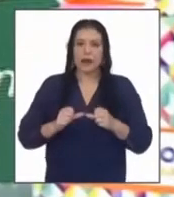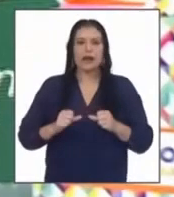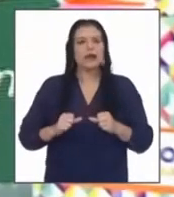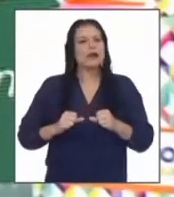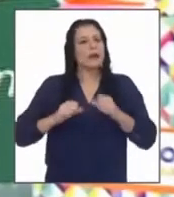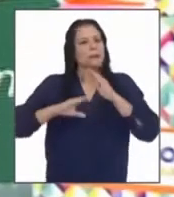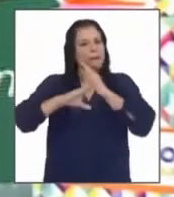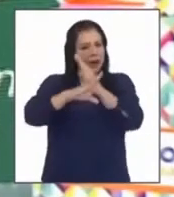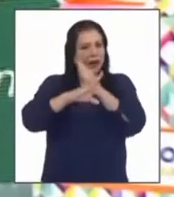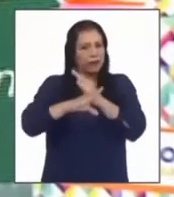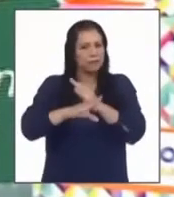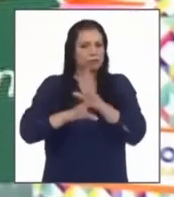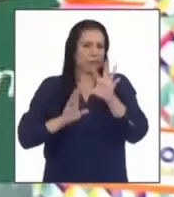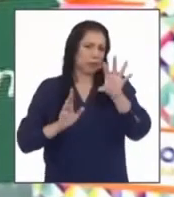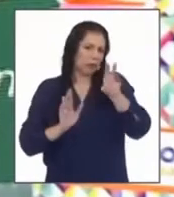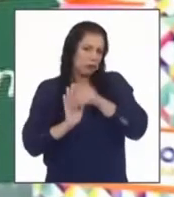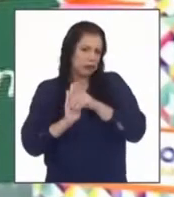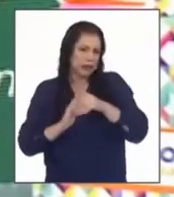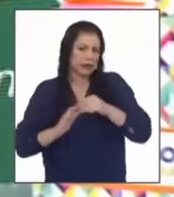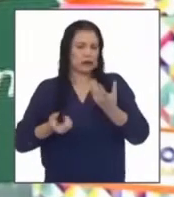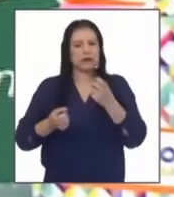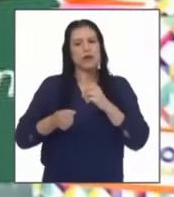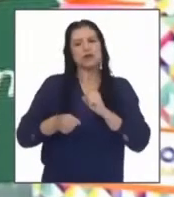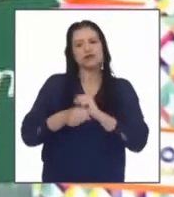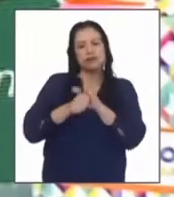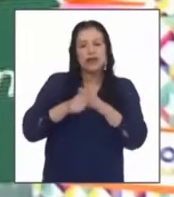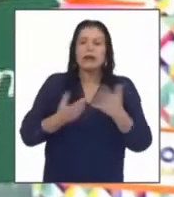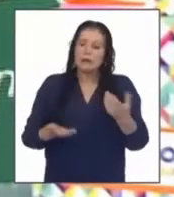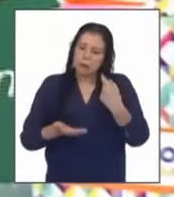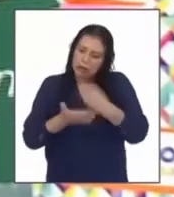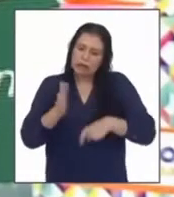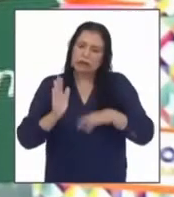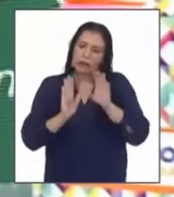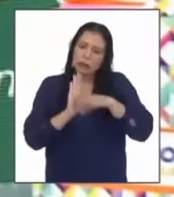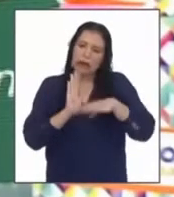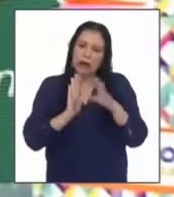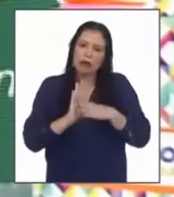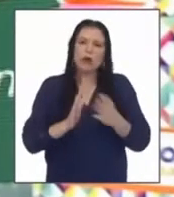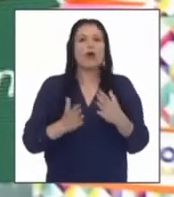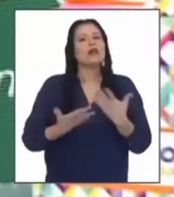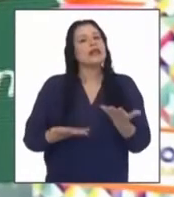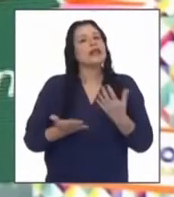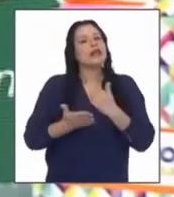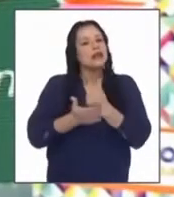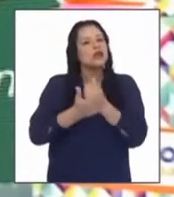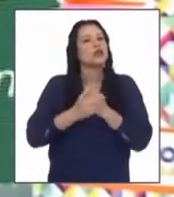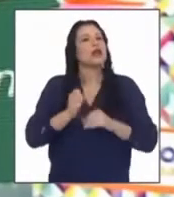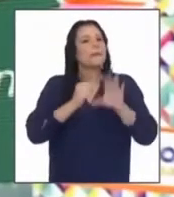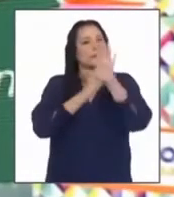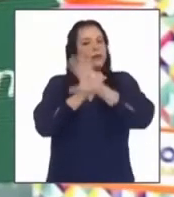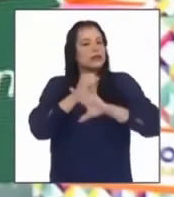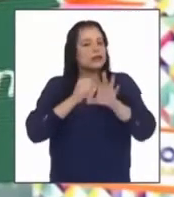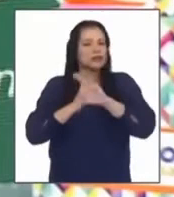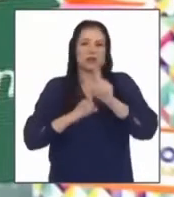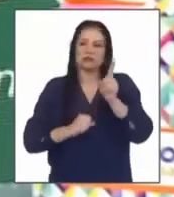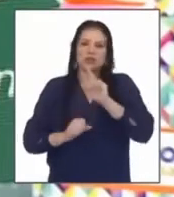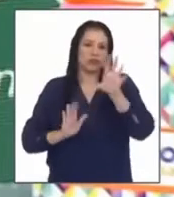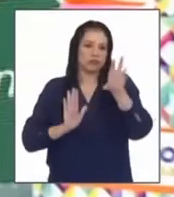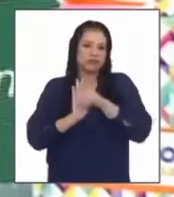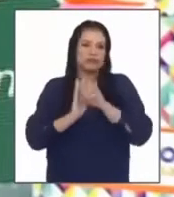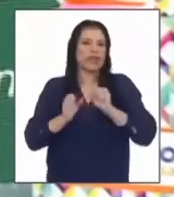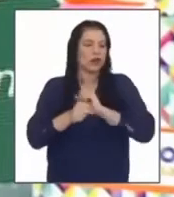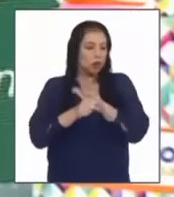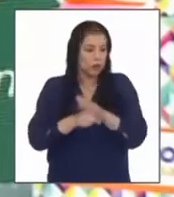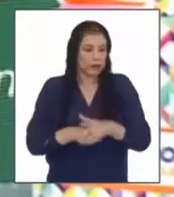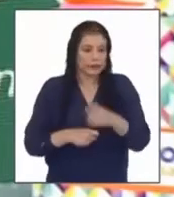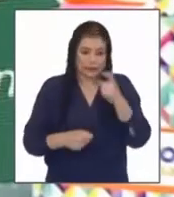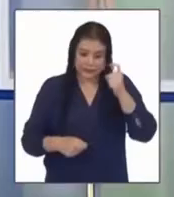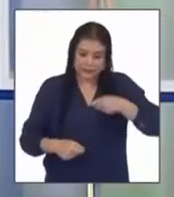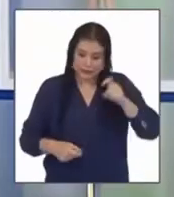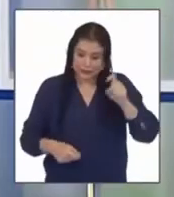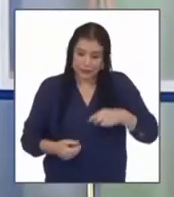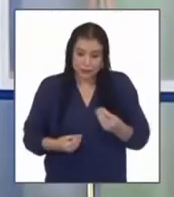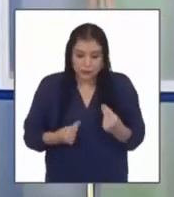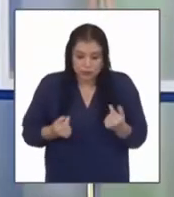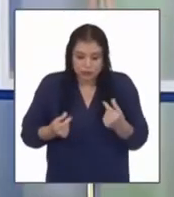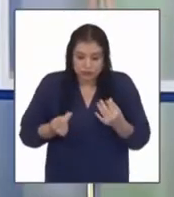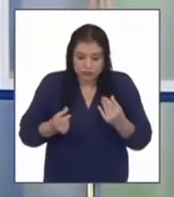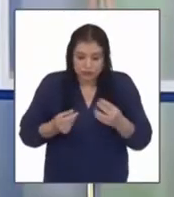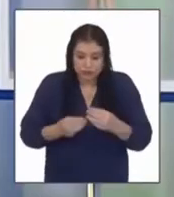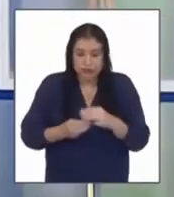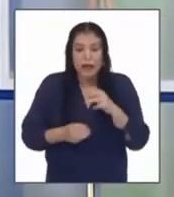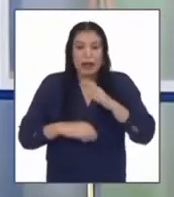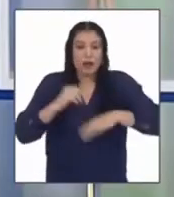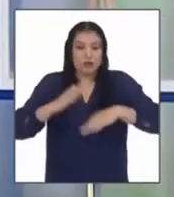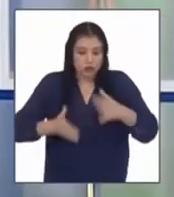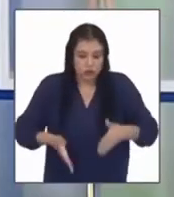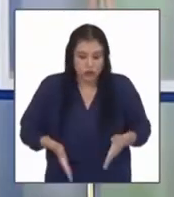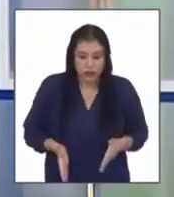contagio es rentable y garantiza la protección contra el covid-19 lo cierto es que se debe acelerar la ejecución de las ciclovías cierto